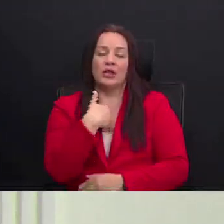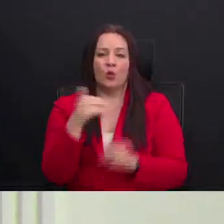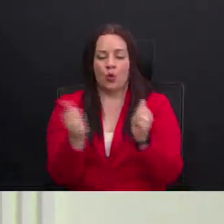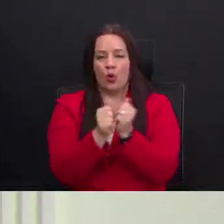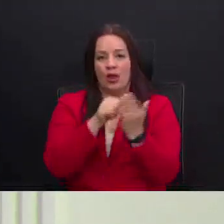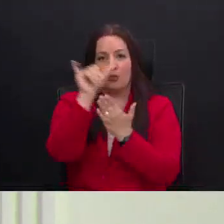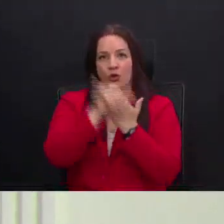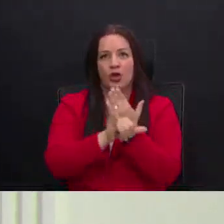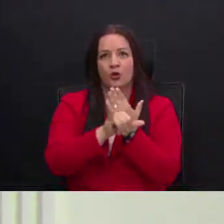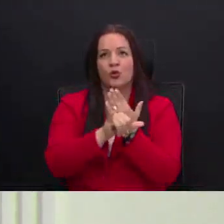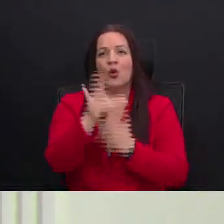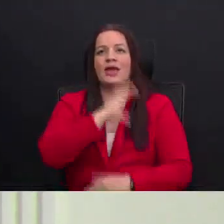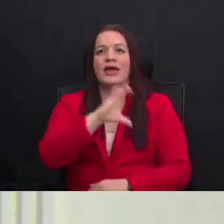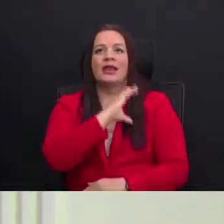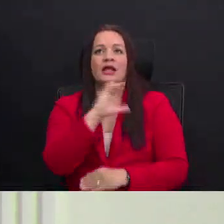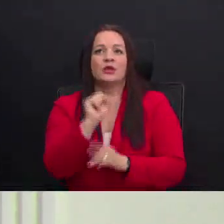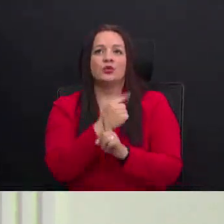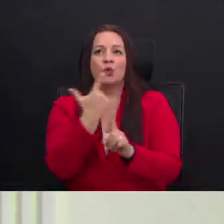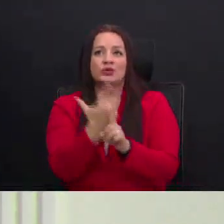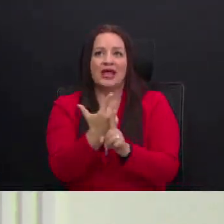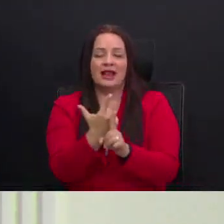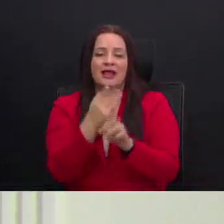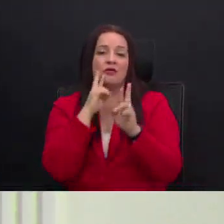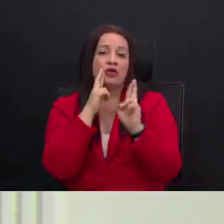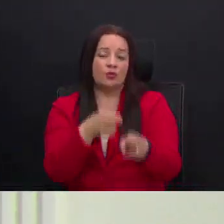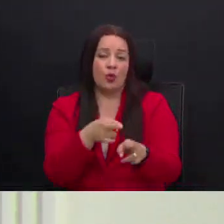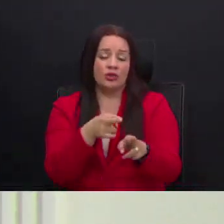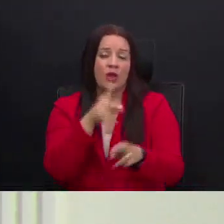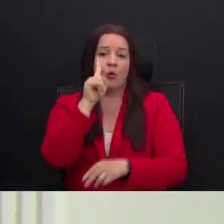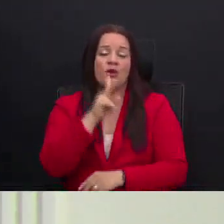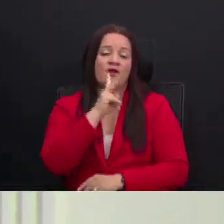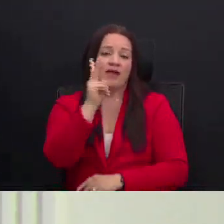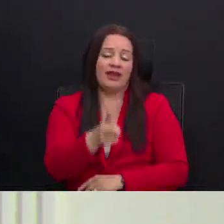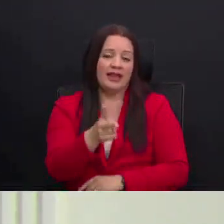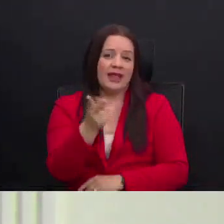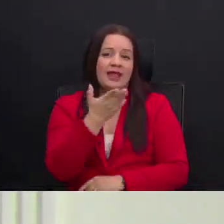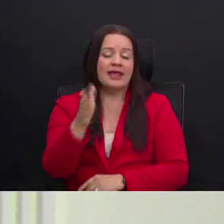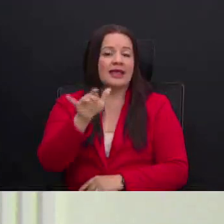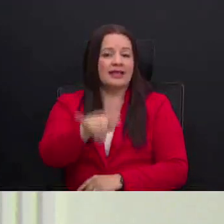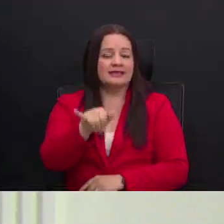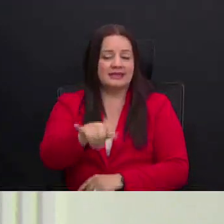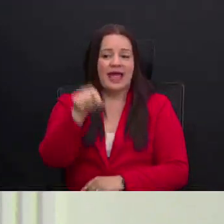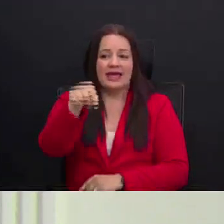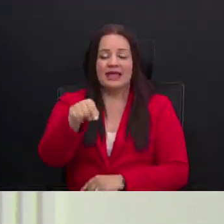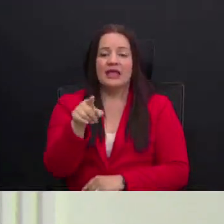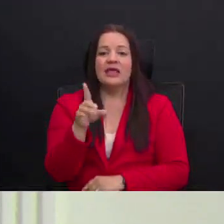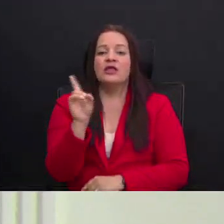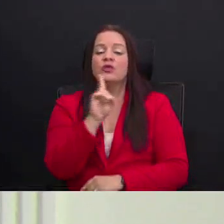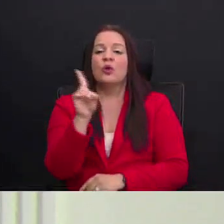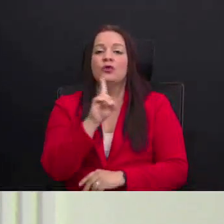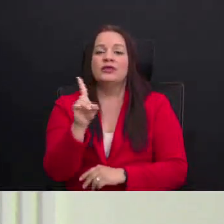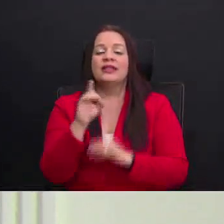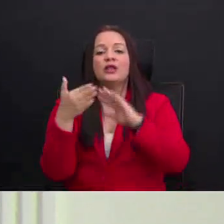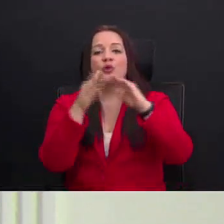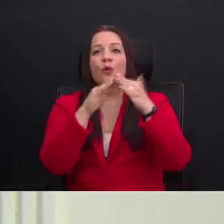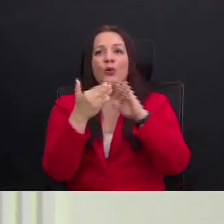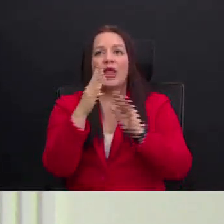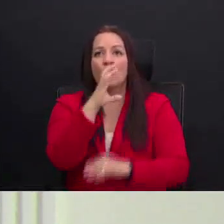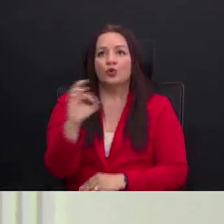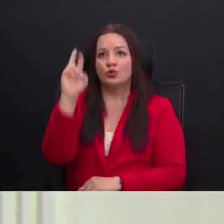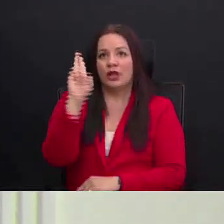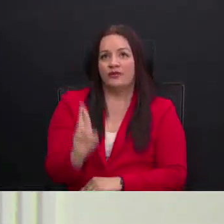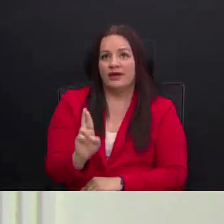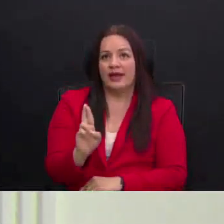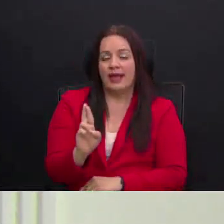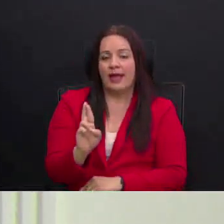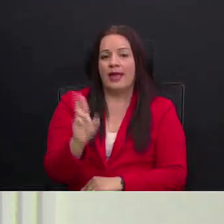proyecto de carácter social que responde a una realidad que está ahí en las comunidades de Costa Rica, que tiene